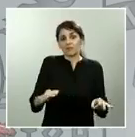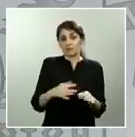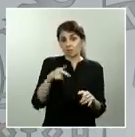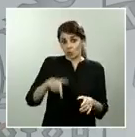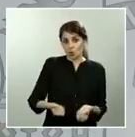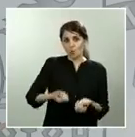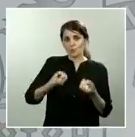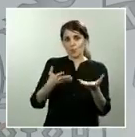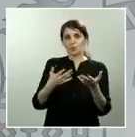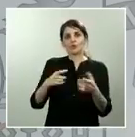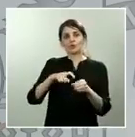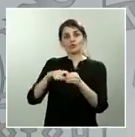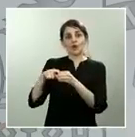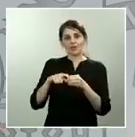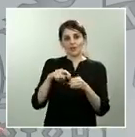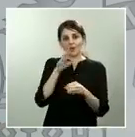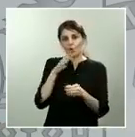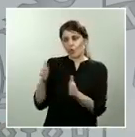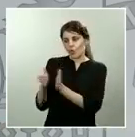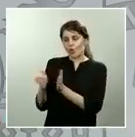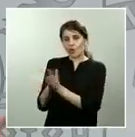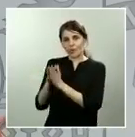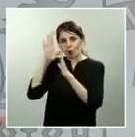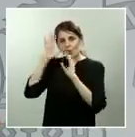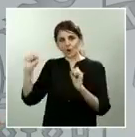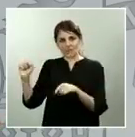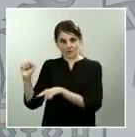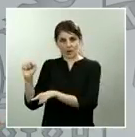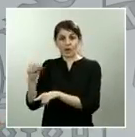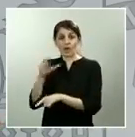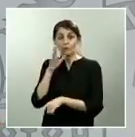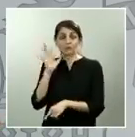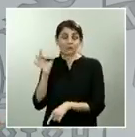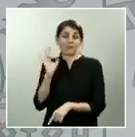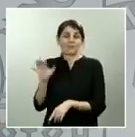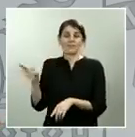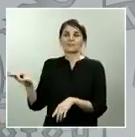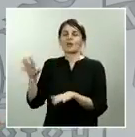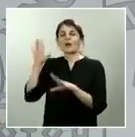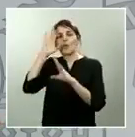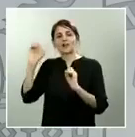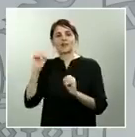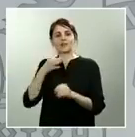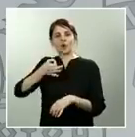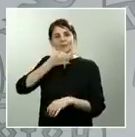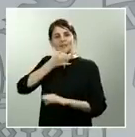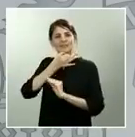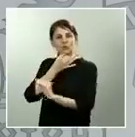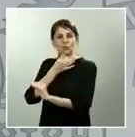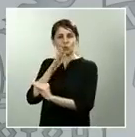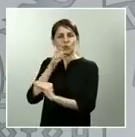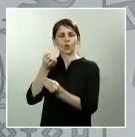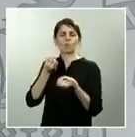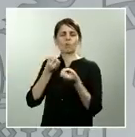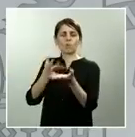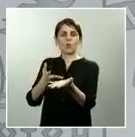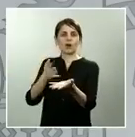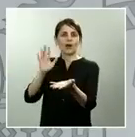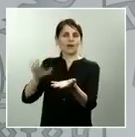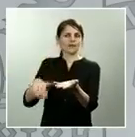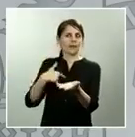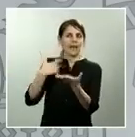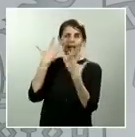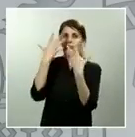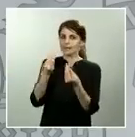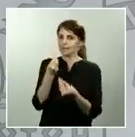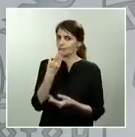comparecencia había deslizado una frase que, probablemente, sacada del contexto donde se había producido, podría tener una